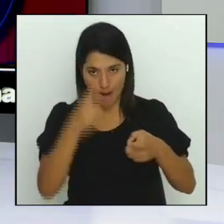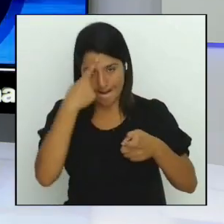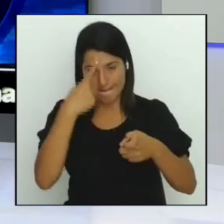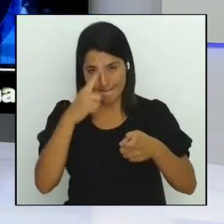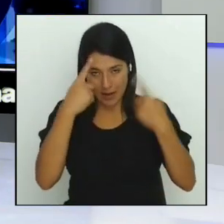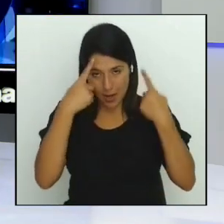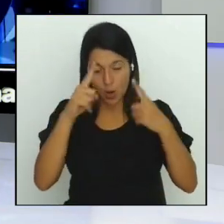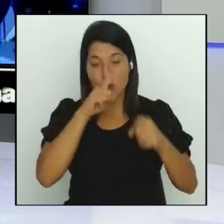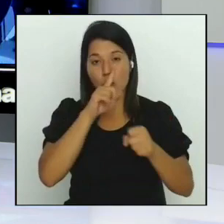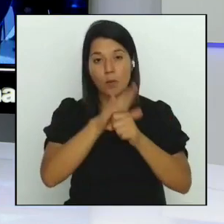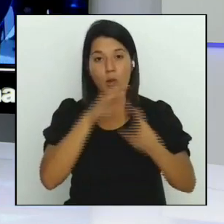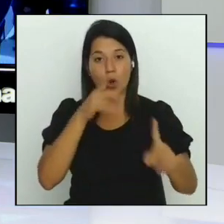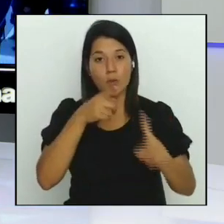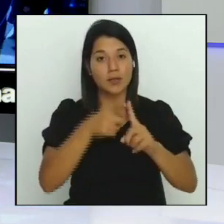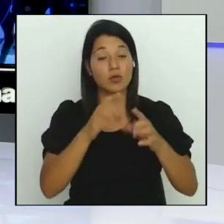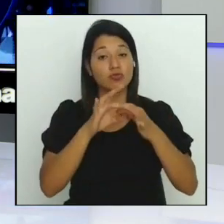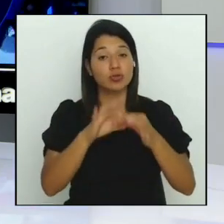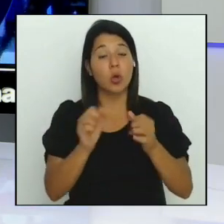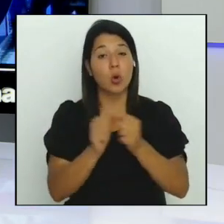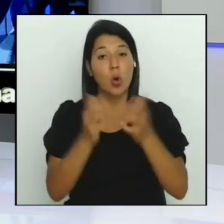ambientales entre otros.